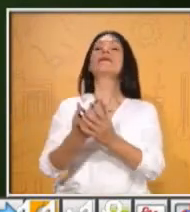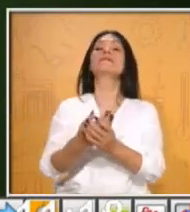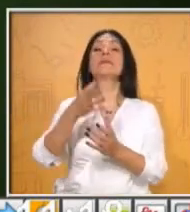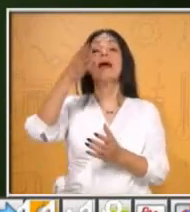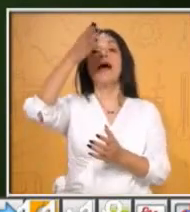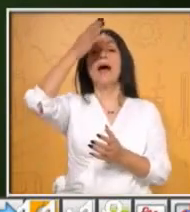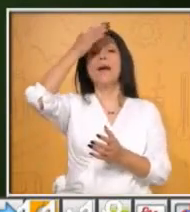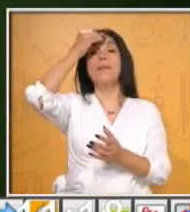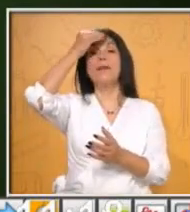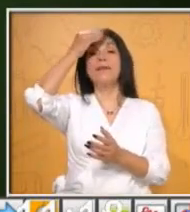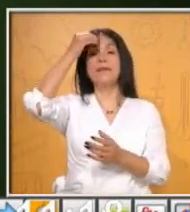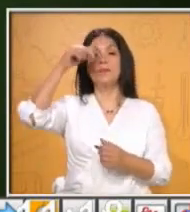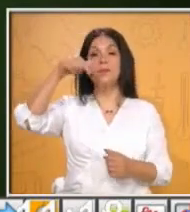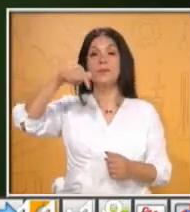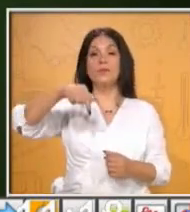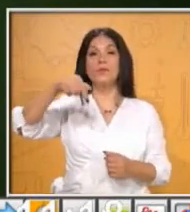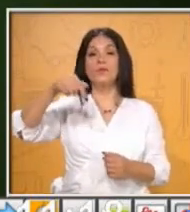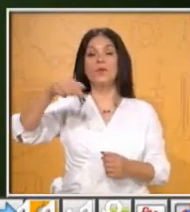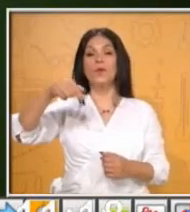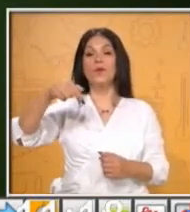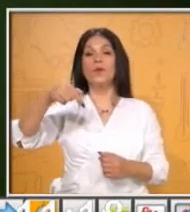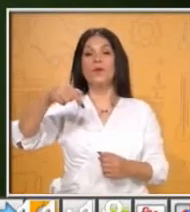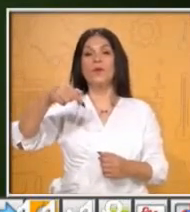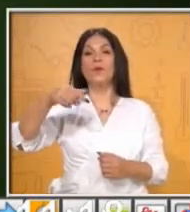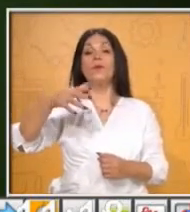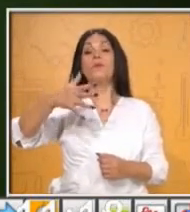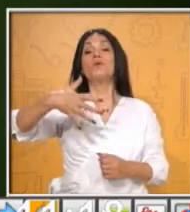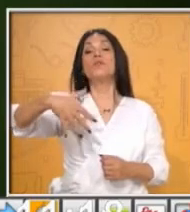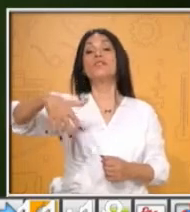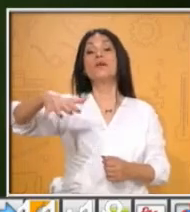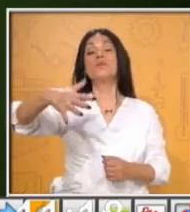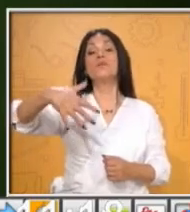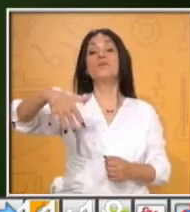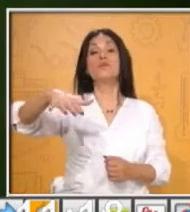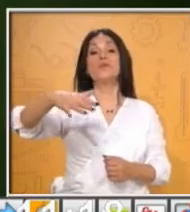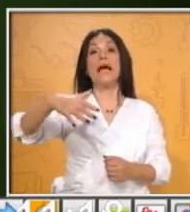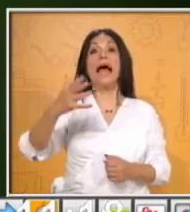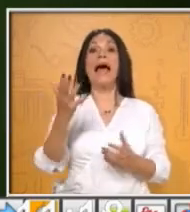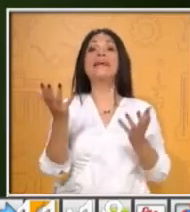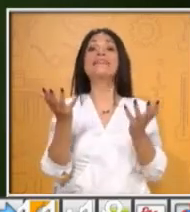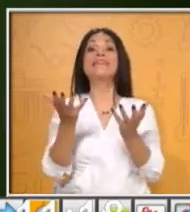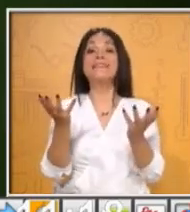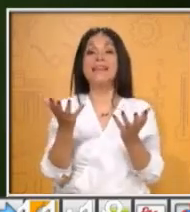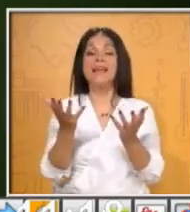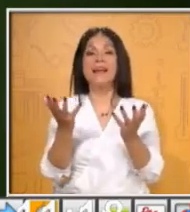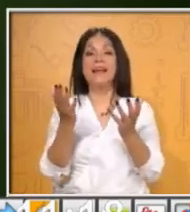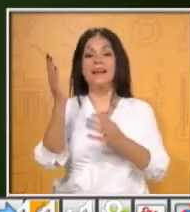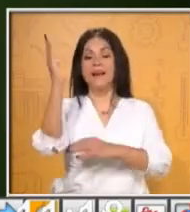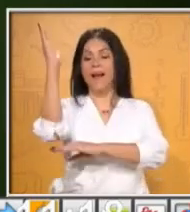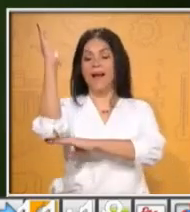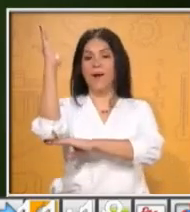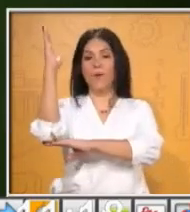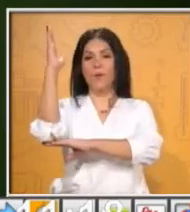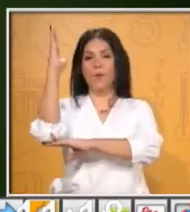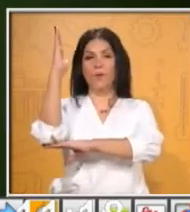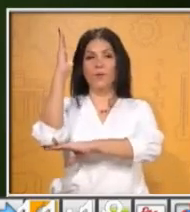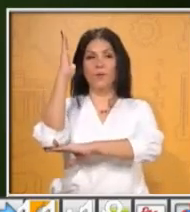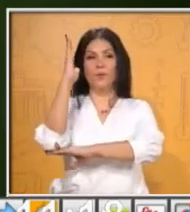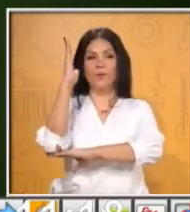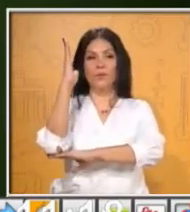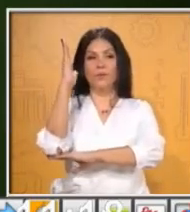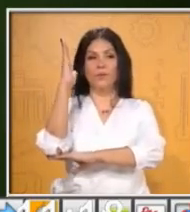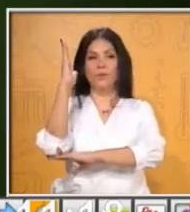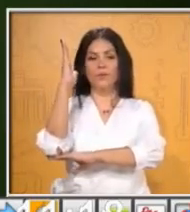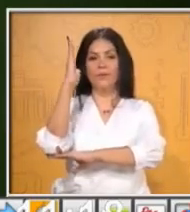hoy es obtención de ángulos de noventa y cuarenta y cinco grados. Agradecemos la colaboración del maestro Víctor